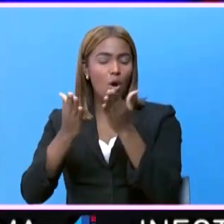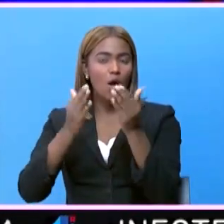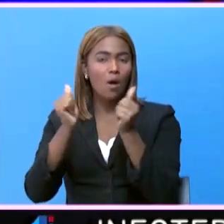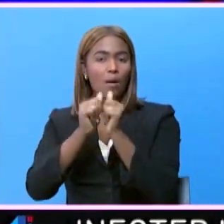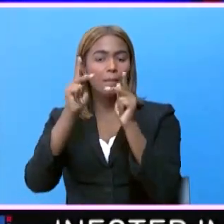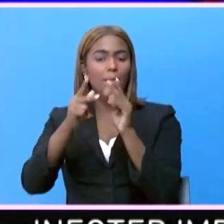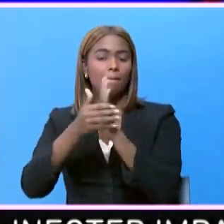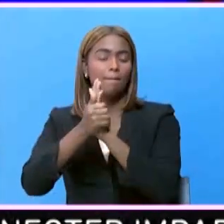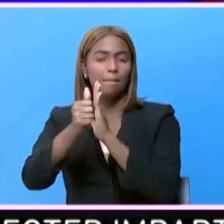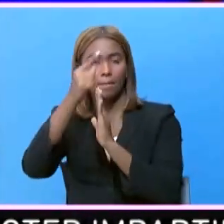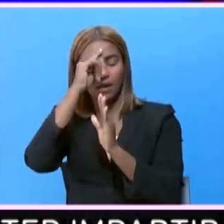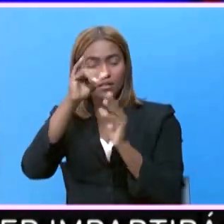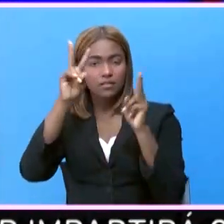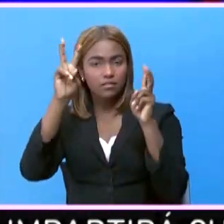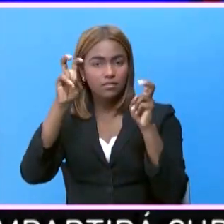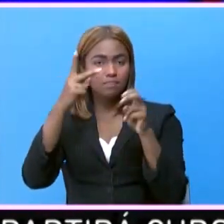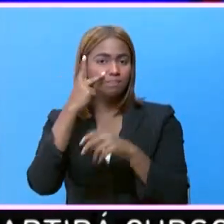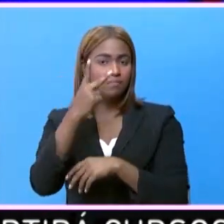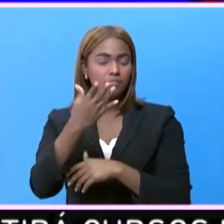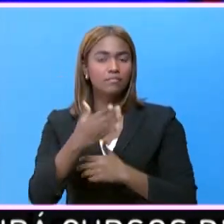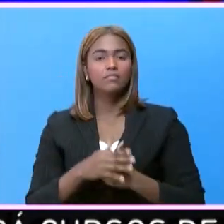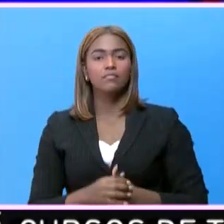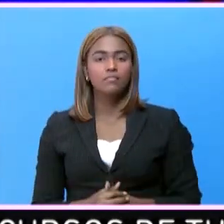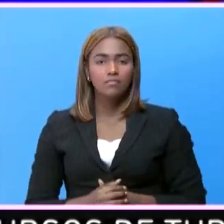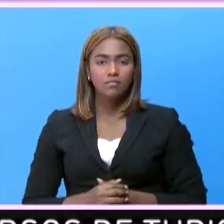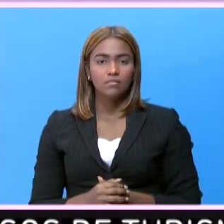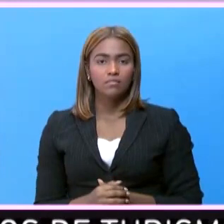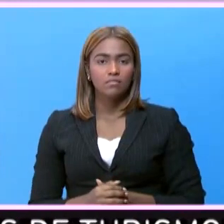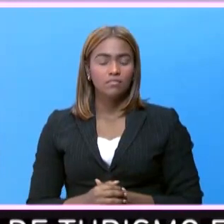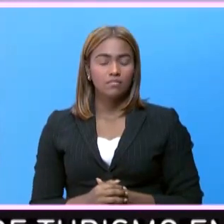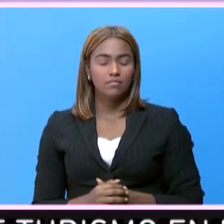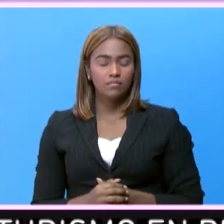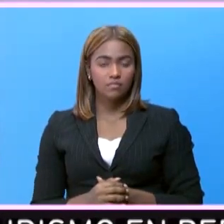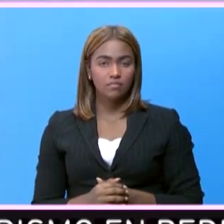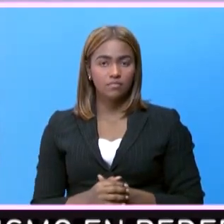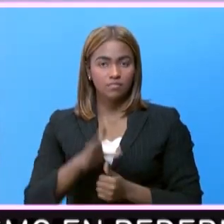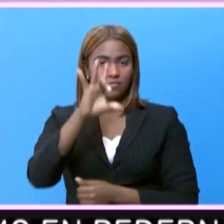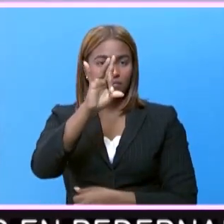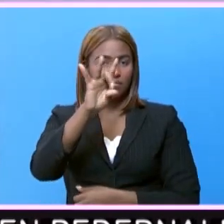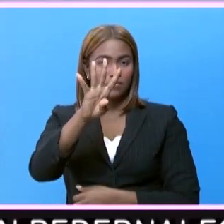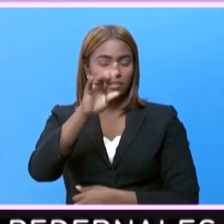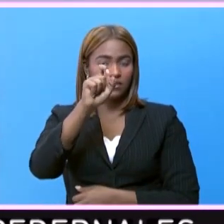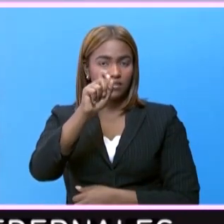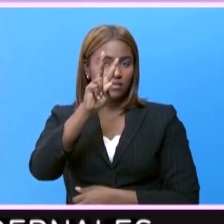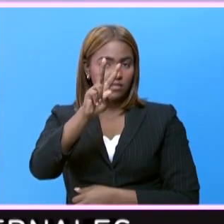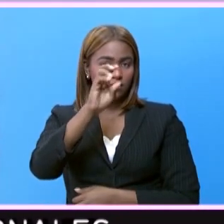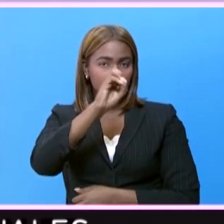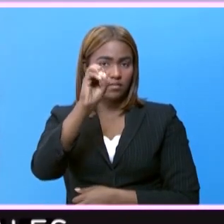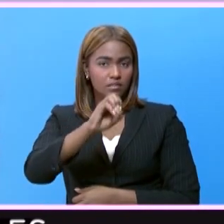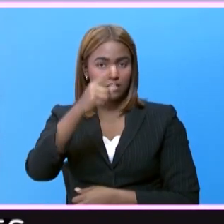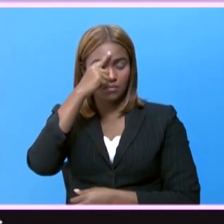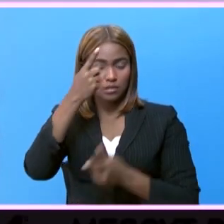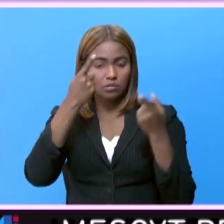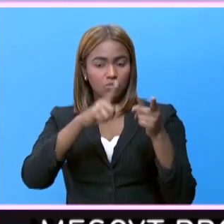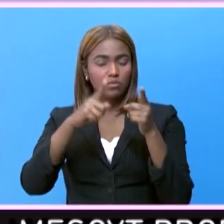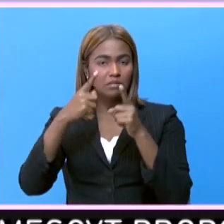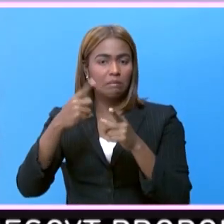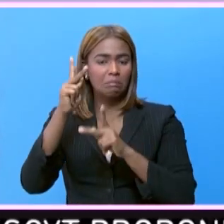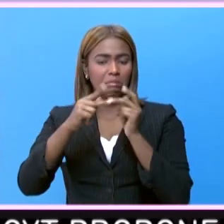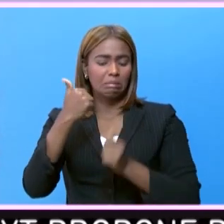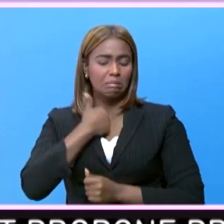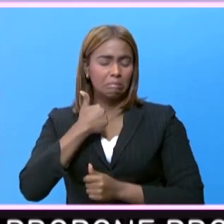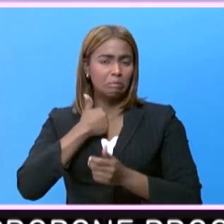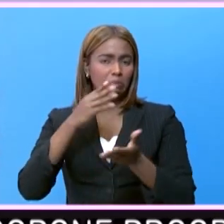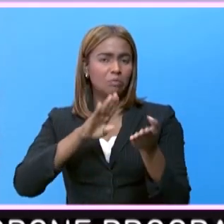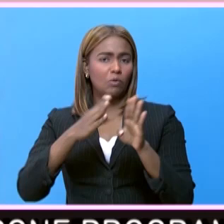un experto sobre el tema. Veamos. El 84.2% de los casos de suicidio